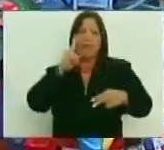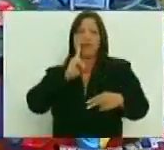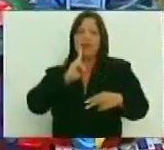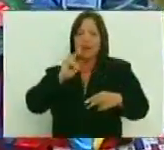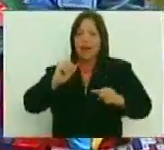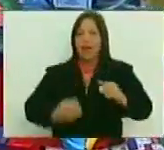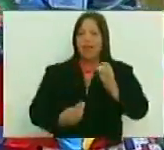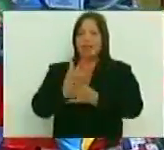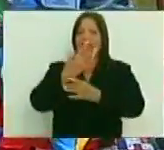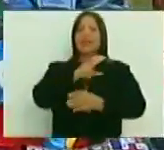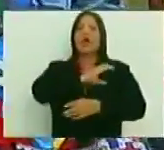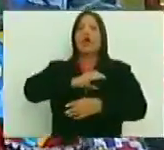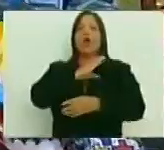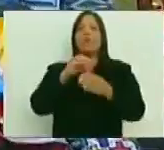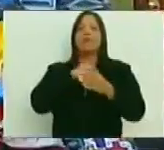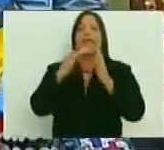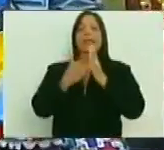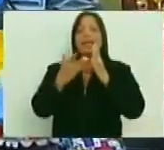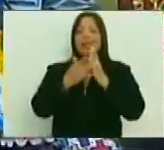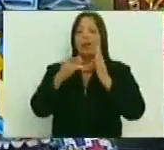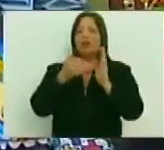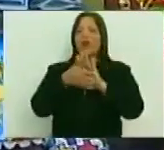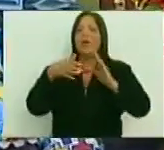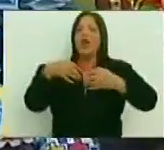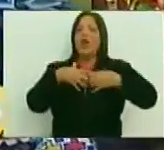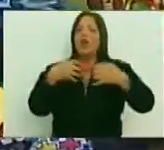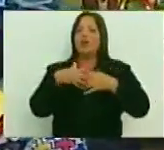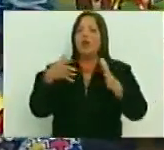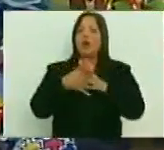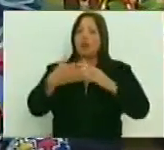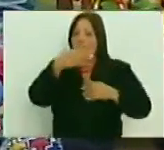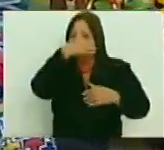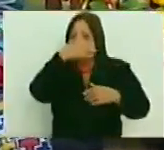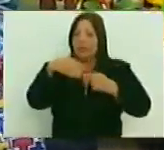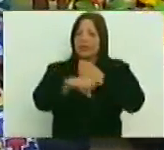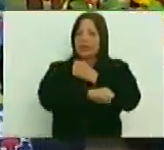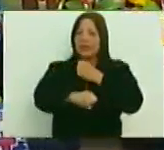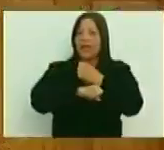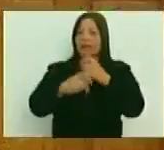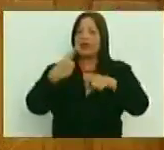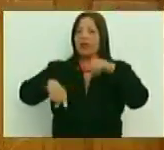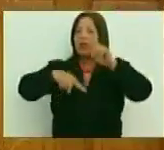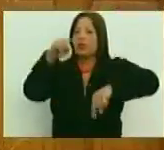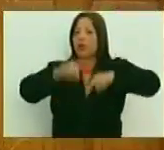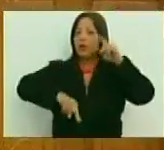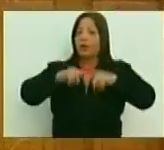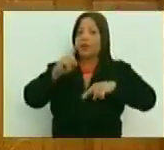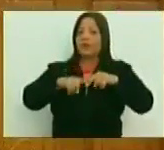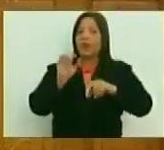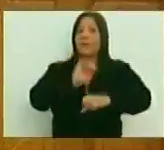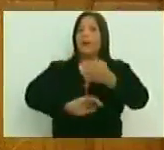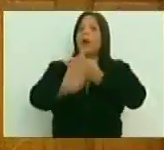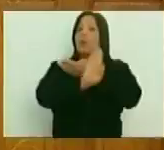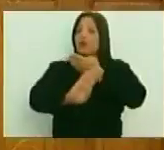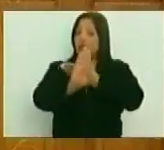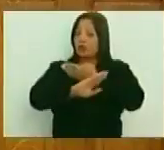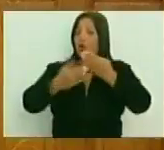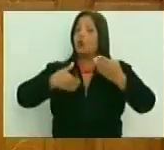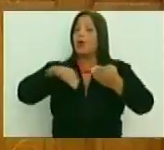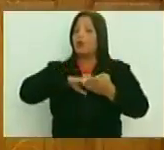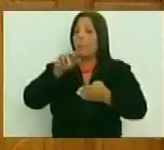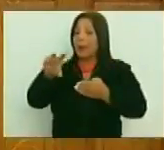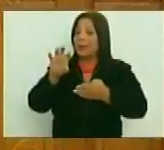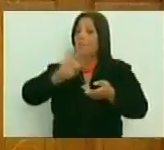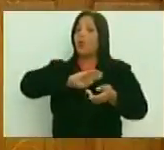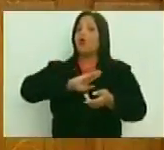nace el Comité Técnico Venezolano de Lucha contra el Tráfico Ilícito de Bienes Culturales para proteger nuestro patrimonio